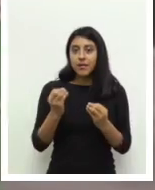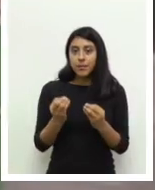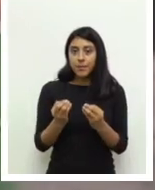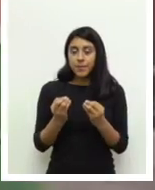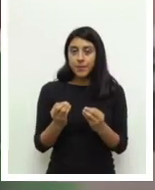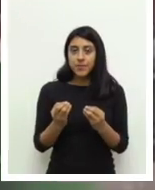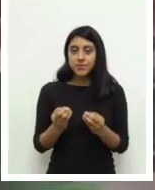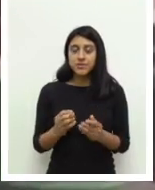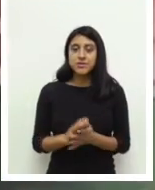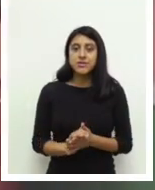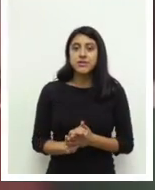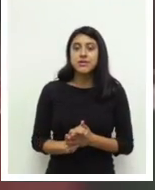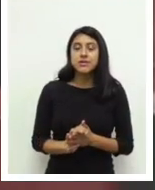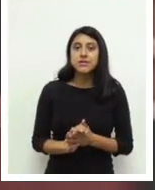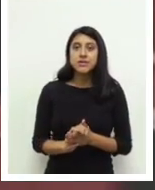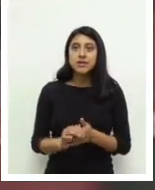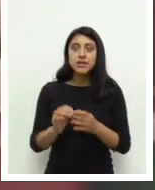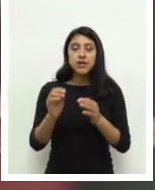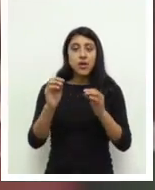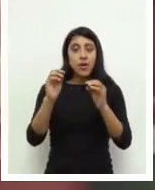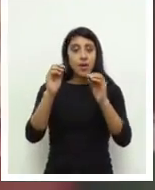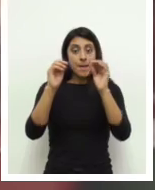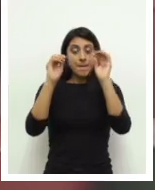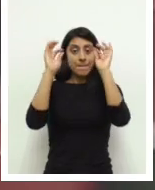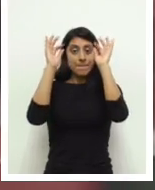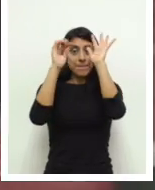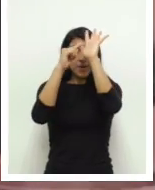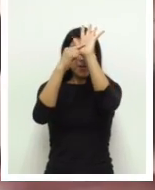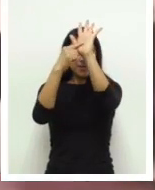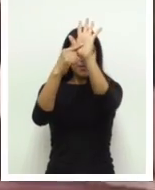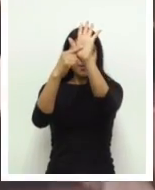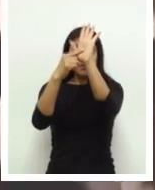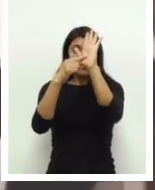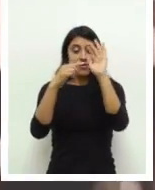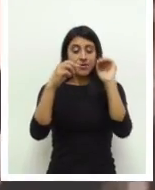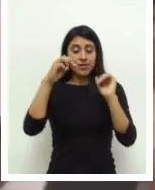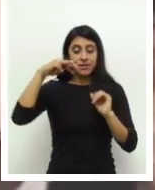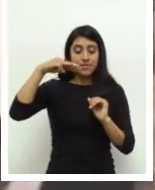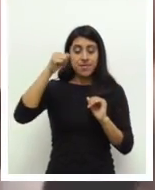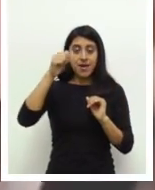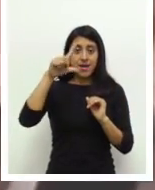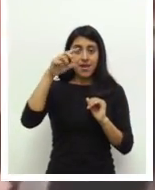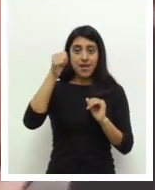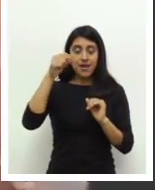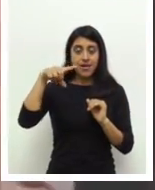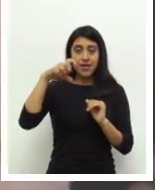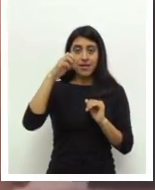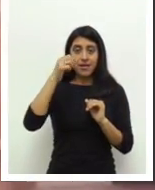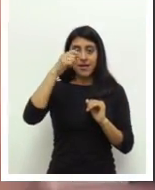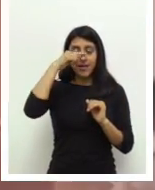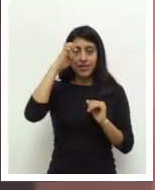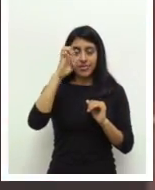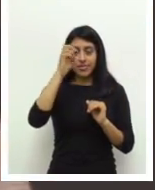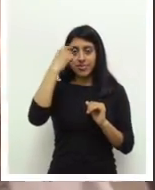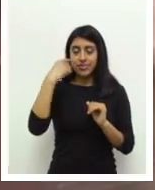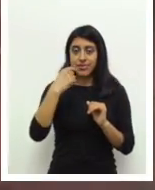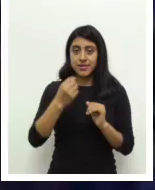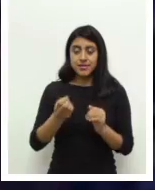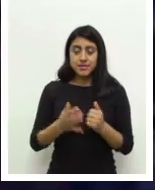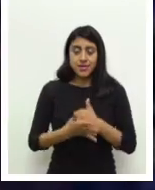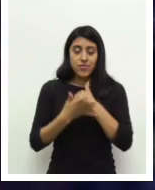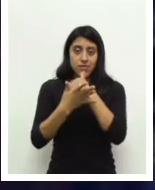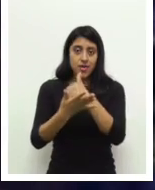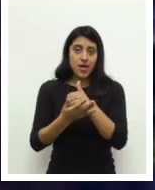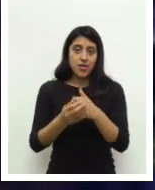A través de distintos espacios y plataformas, los integrantes de Malacates han podido aportar un granito de arena para la formación de